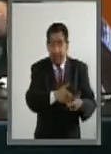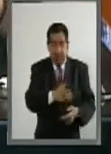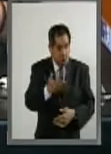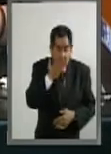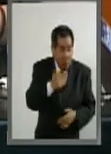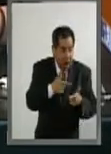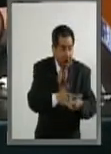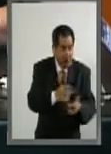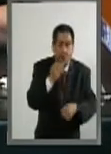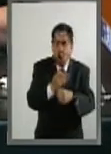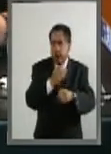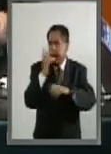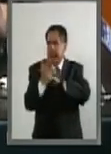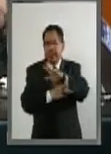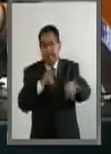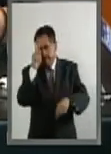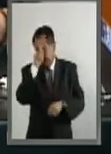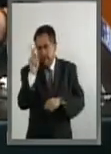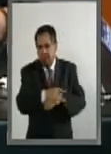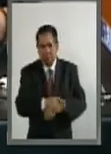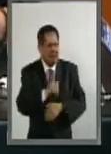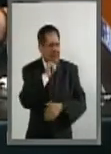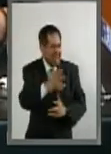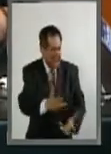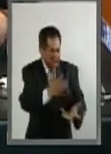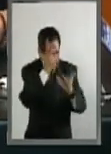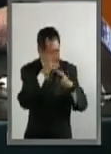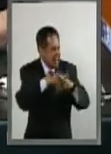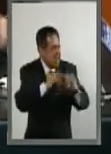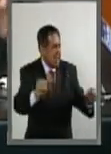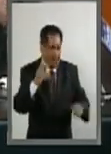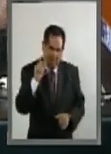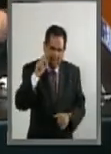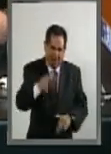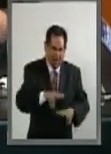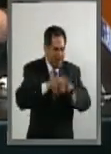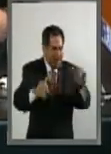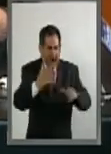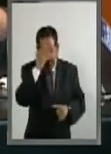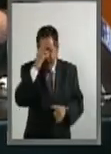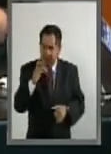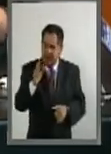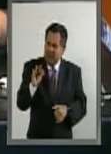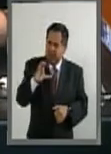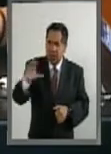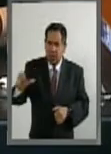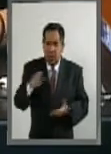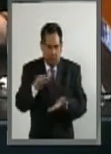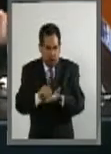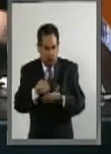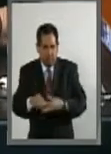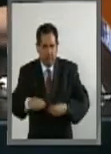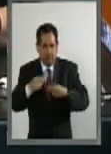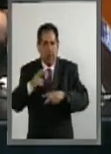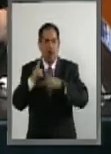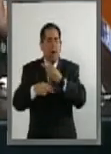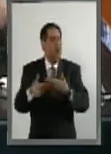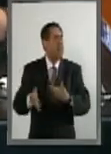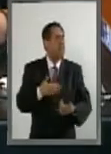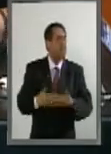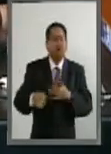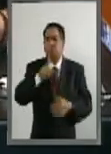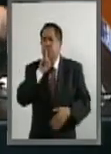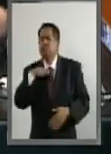hoy en otras condiciones. Nada que avergonzarnos tenemos los pianistas, nada que avergonzarse Felipe Calderón, quien vive y va por la calle tan